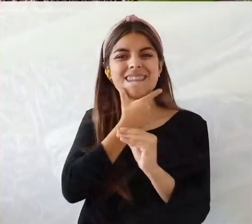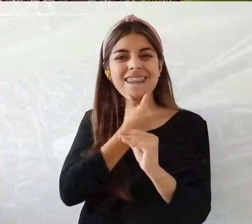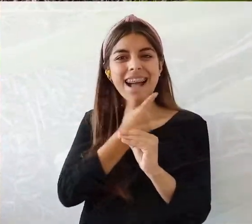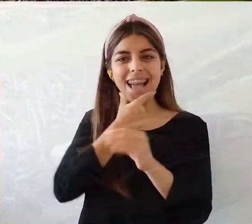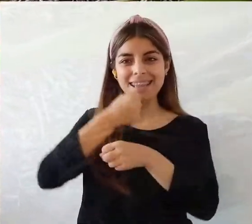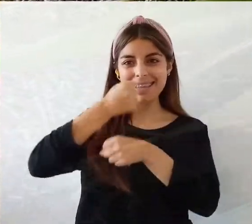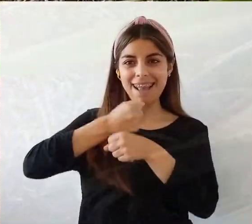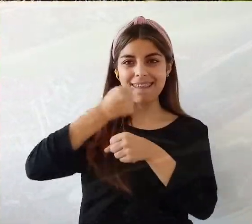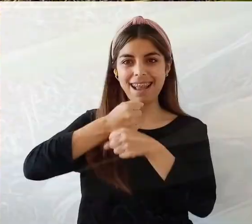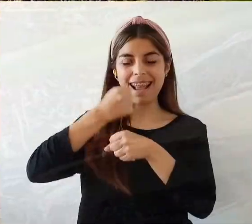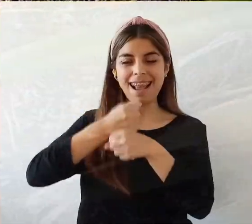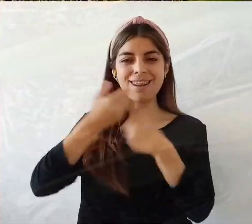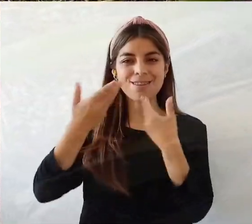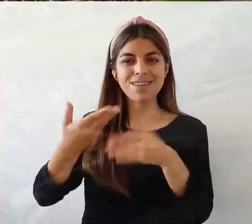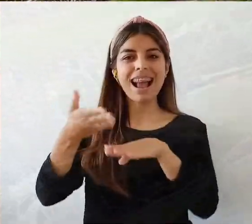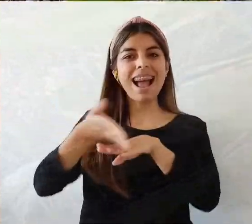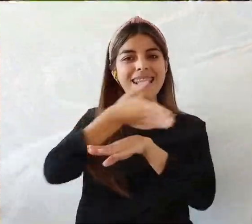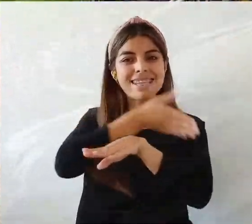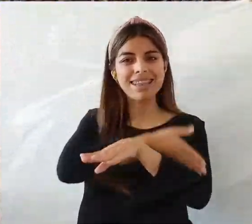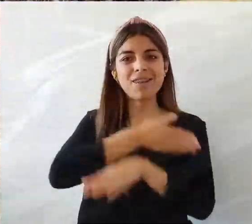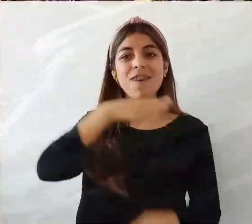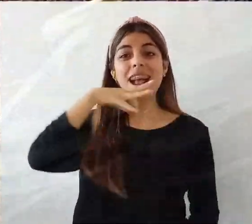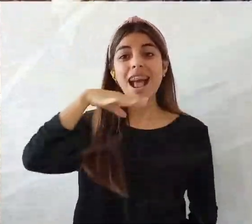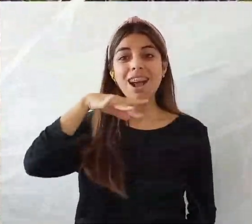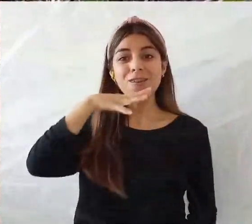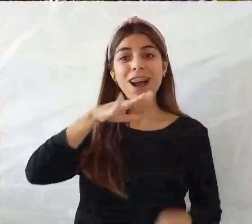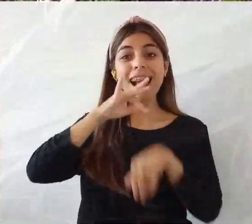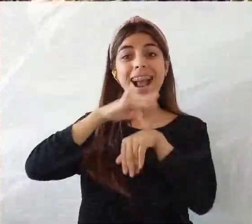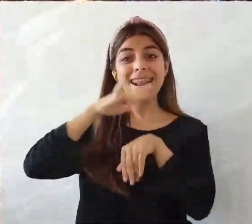Para sobarlo Seando blandita para trabajar.